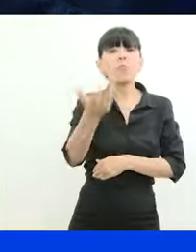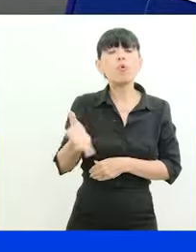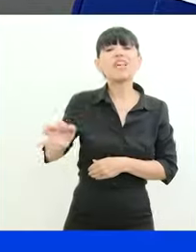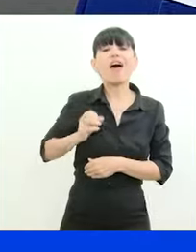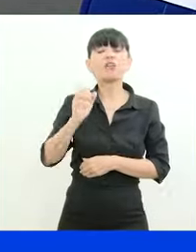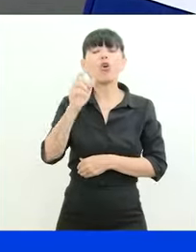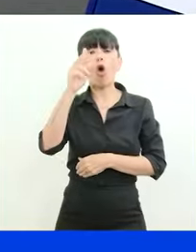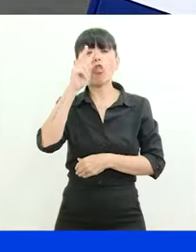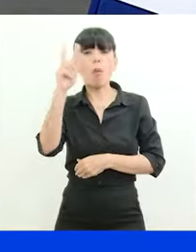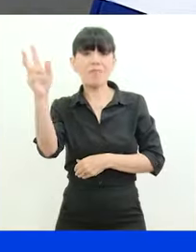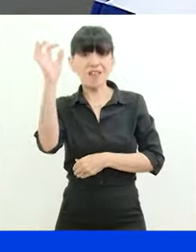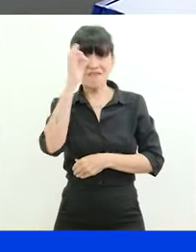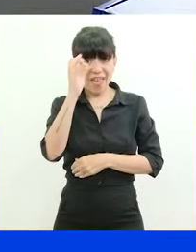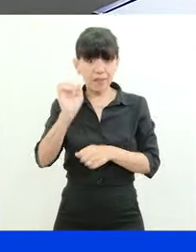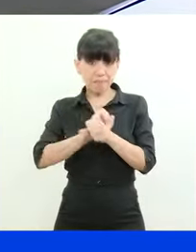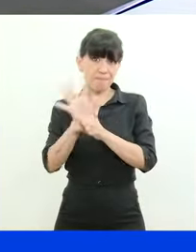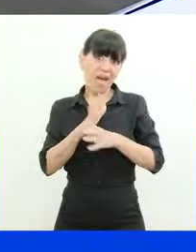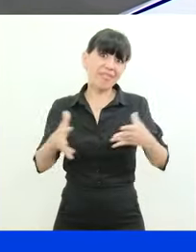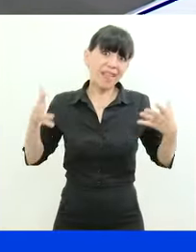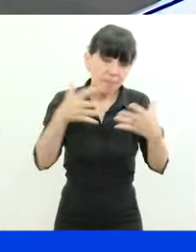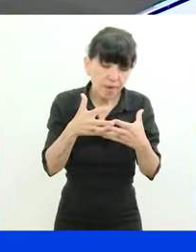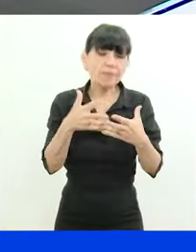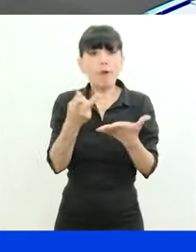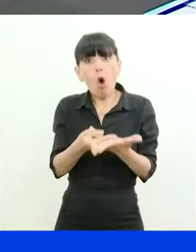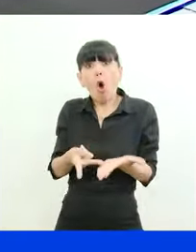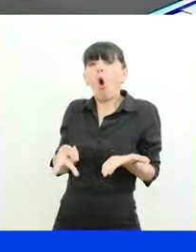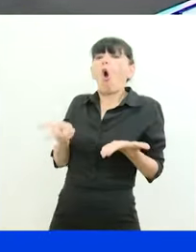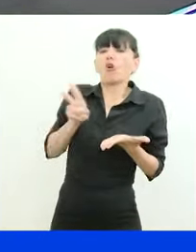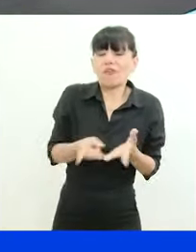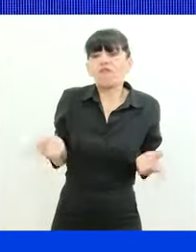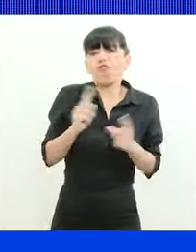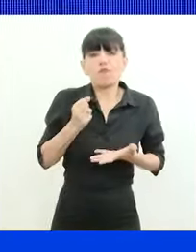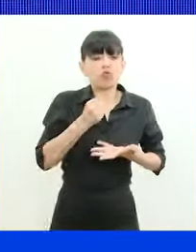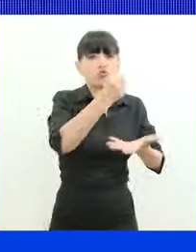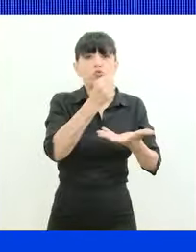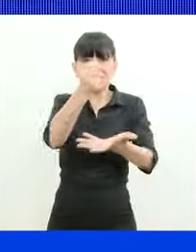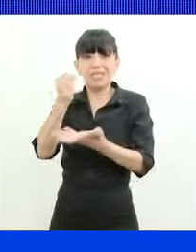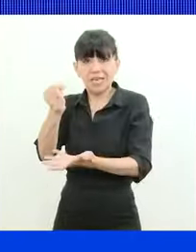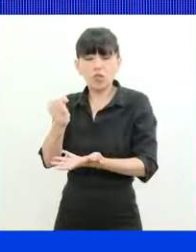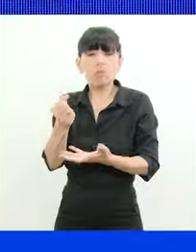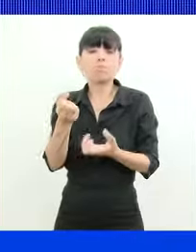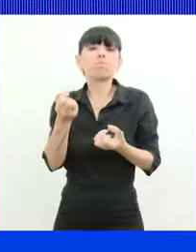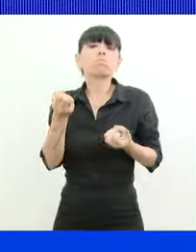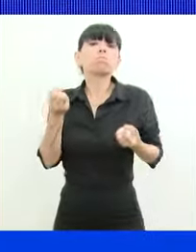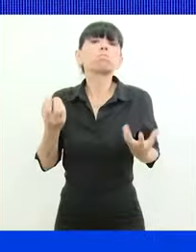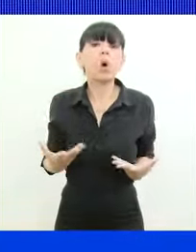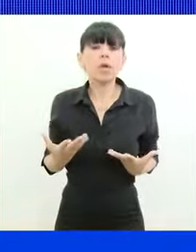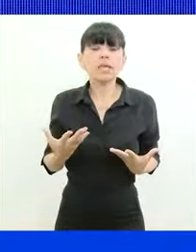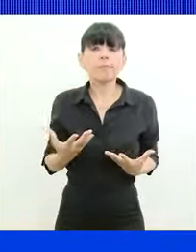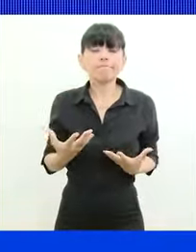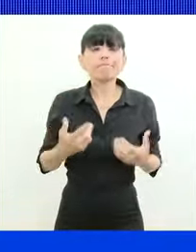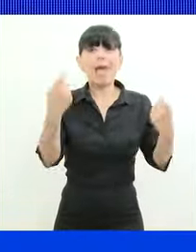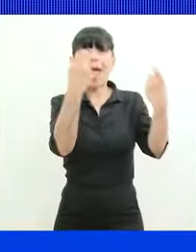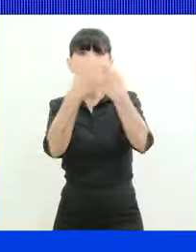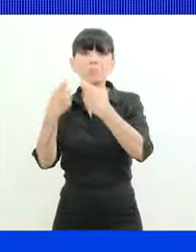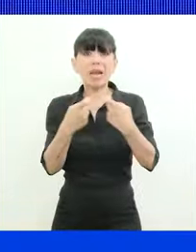volvimos a poner en marcha mecanismos de subsidio en teoría para compensar la caída que representaba para